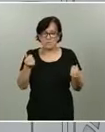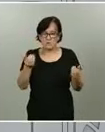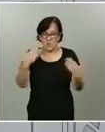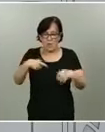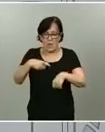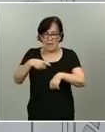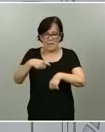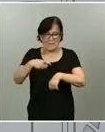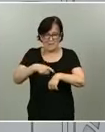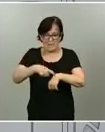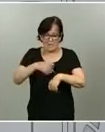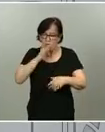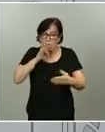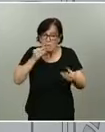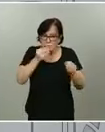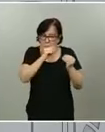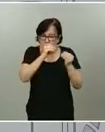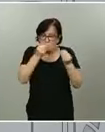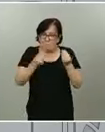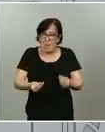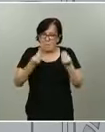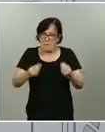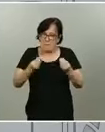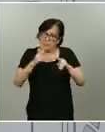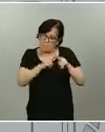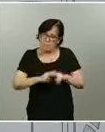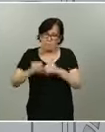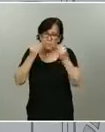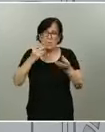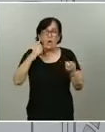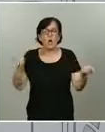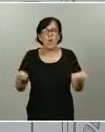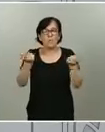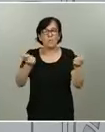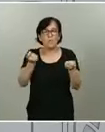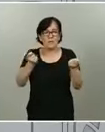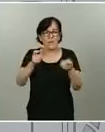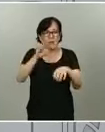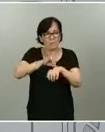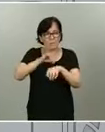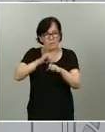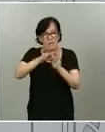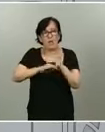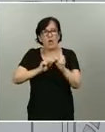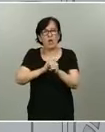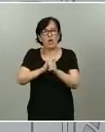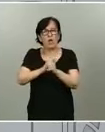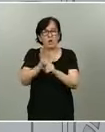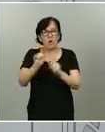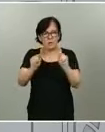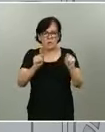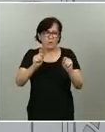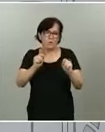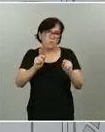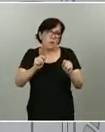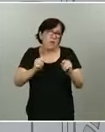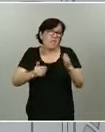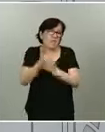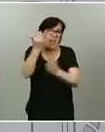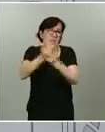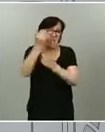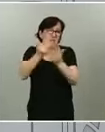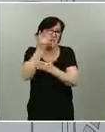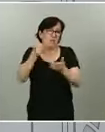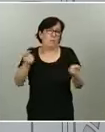y sí que es cierto que las publicaciones médicas en cuanto al coronavirus se están multiplicando día a día, con lo cual, el